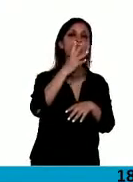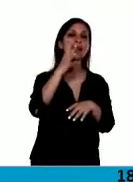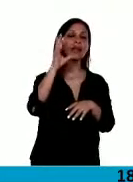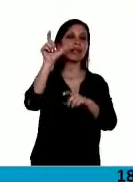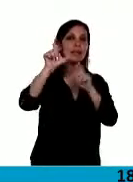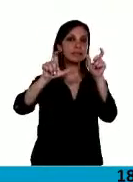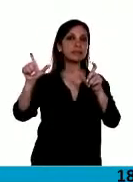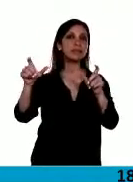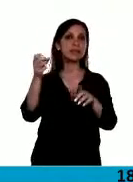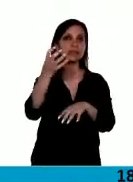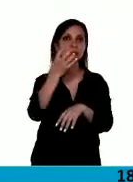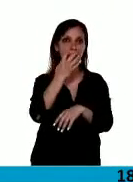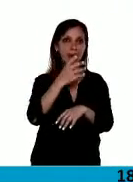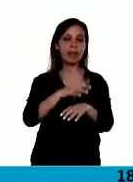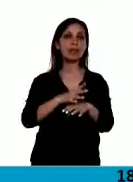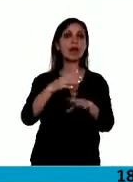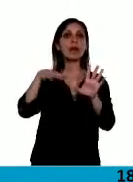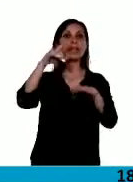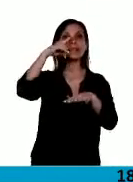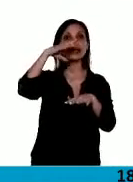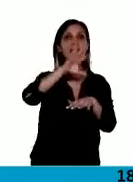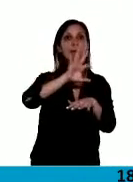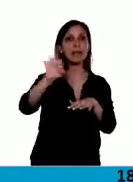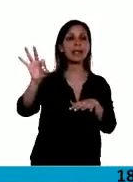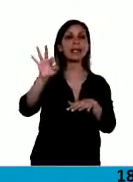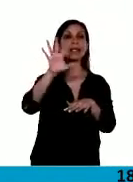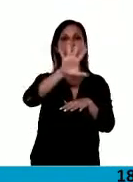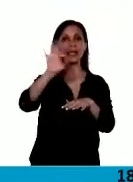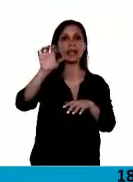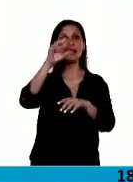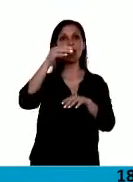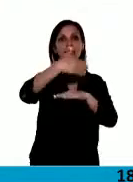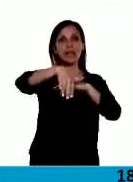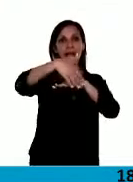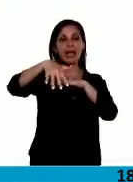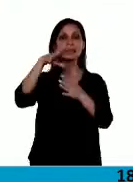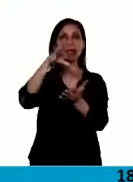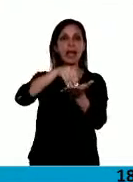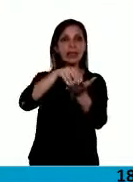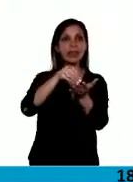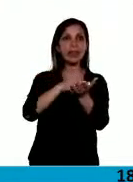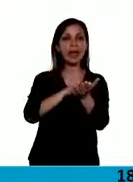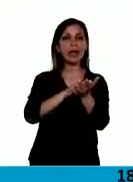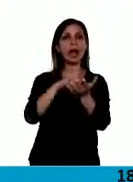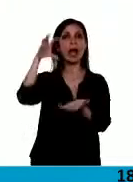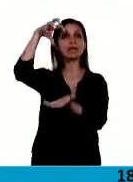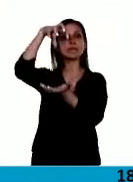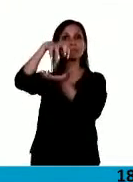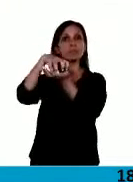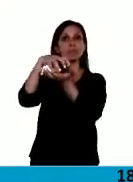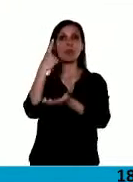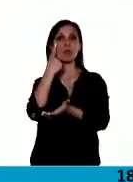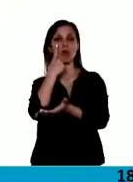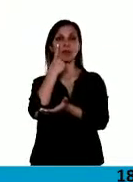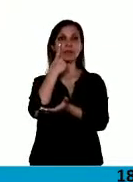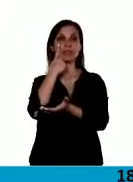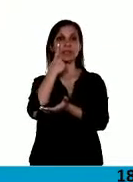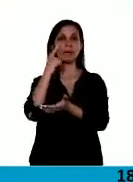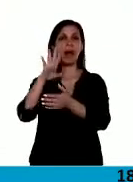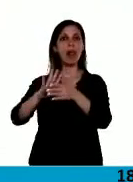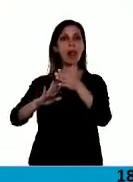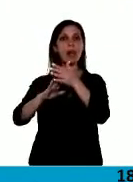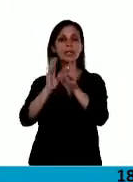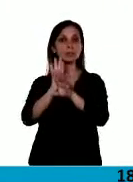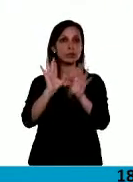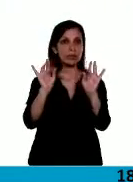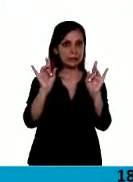por más de 7.500 calles de tierra, con una delegación municipal que no podía hacer frente